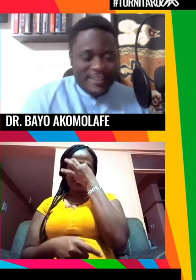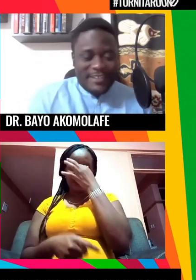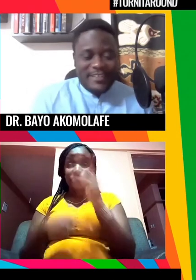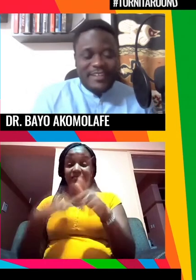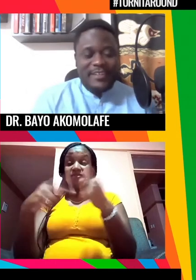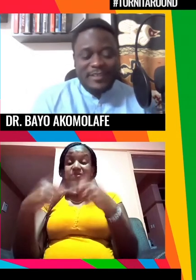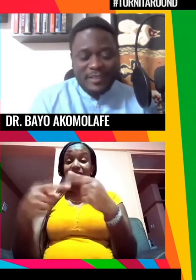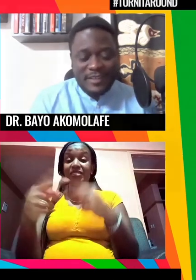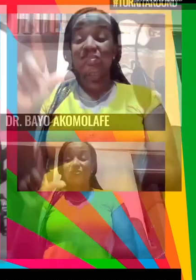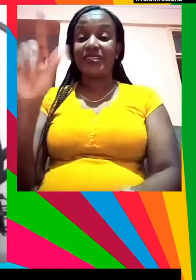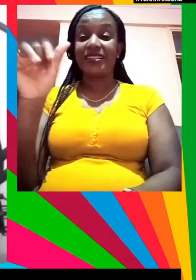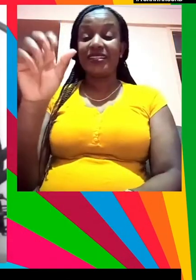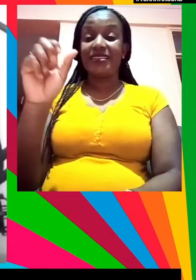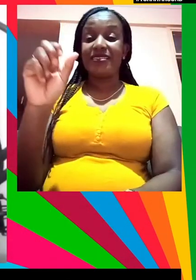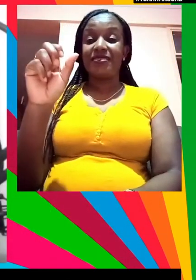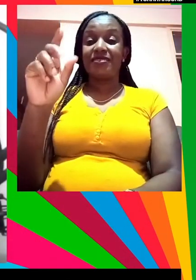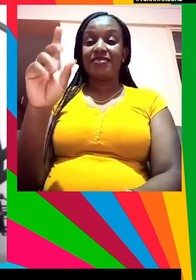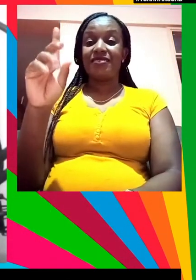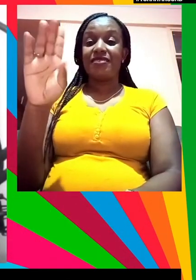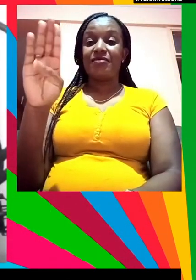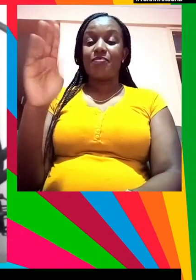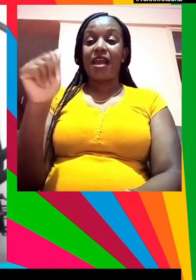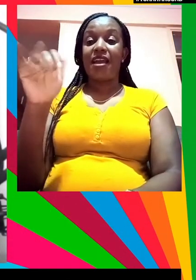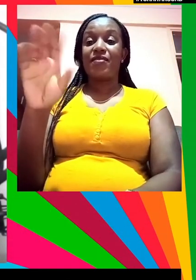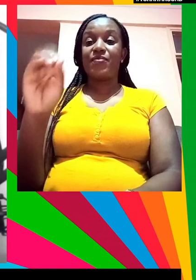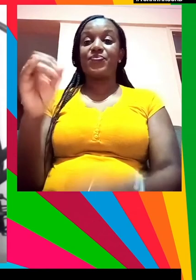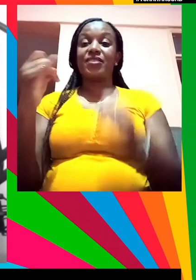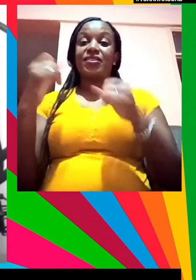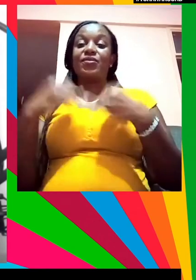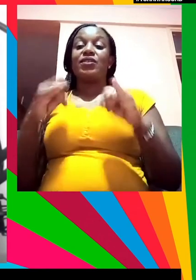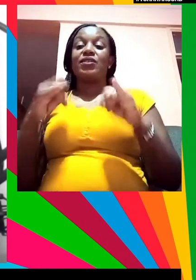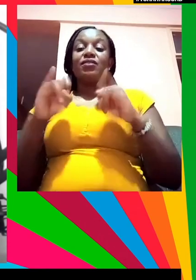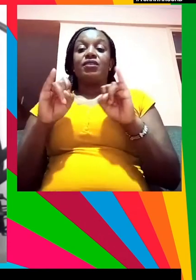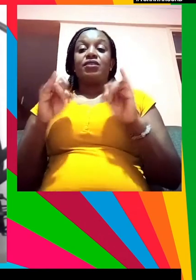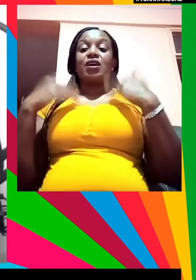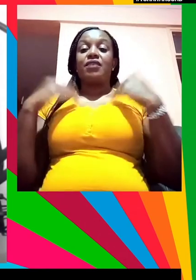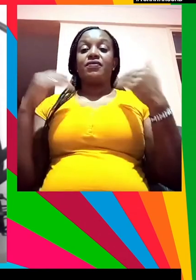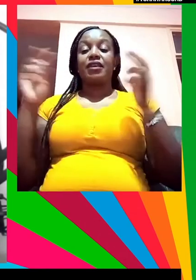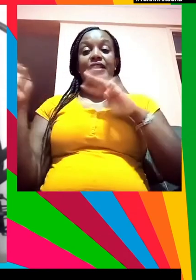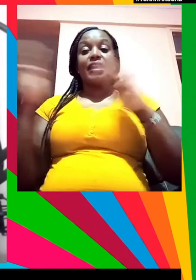gracias si como decía estamos intentando combatir el cambio climático desde los años 70